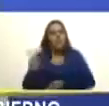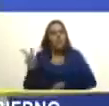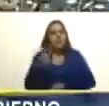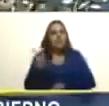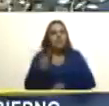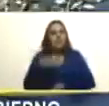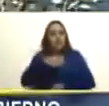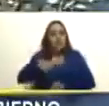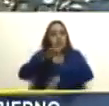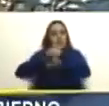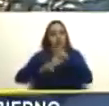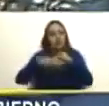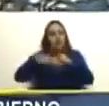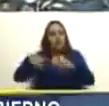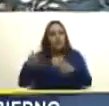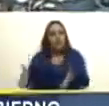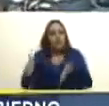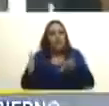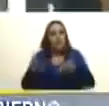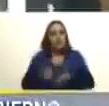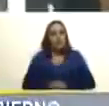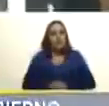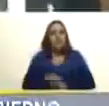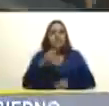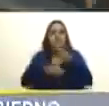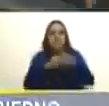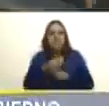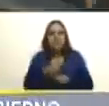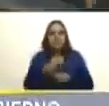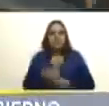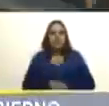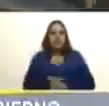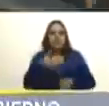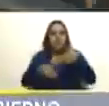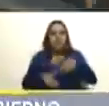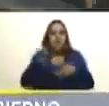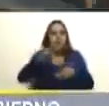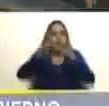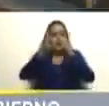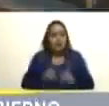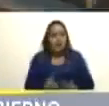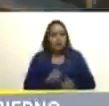y ganamos y hubo referéndum y hay decisión